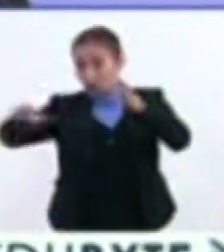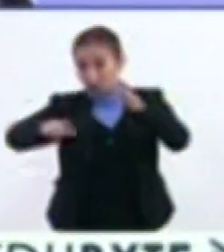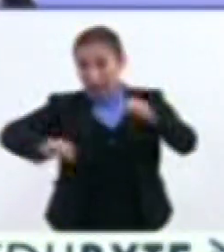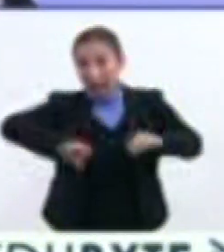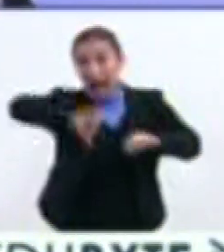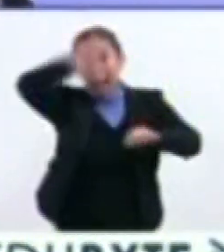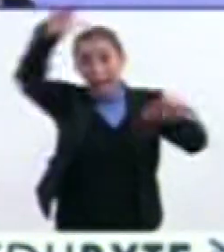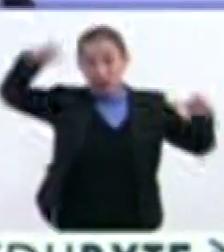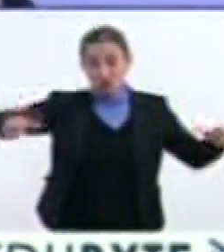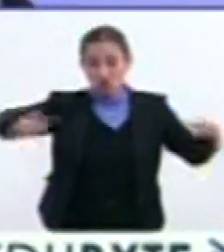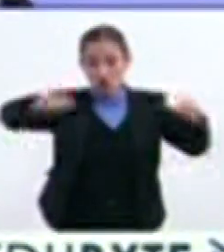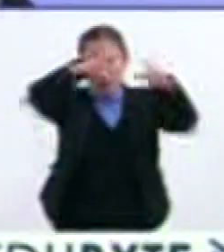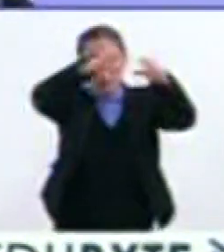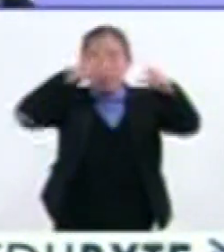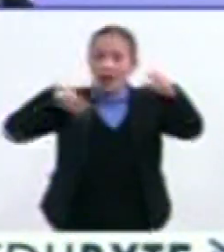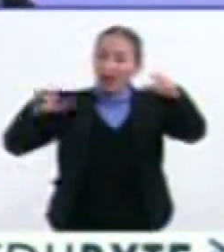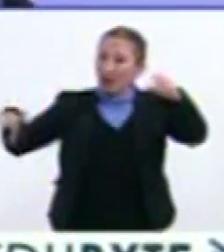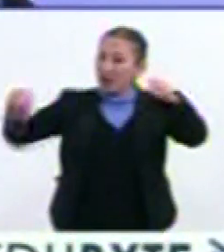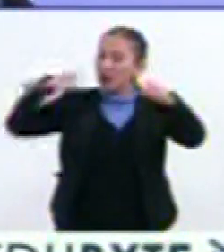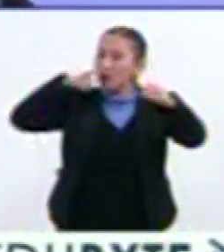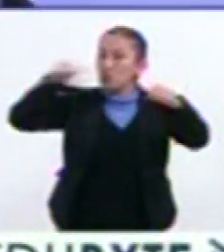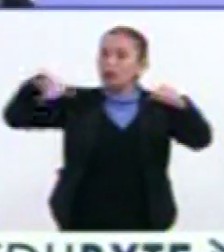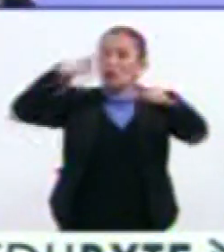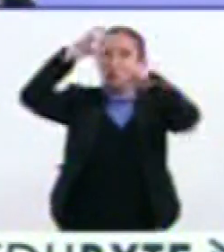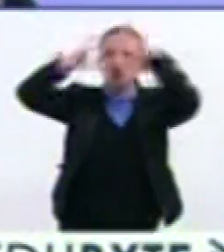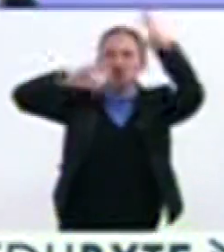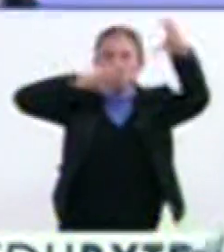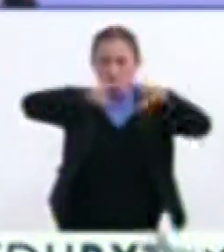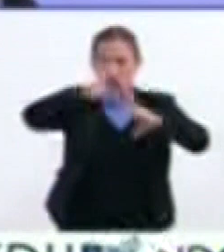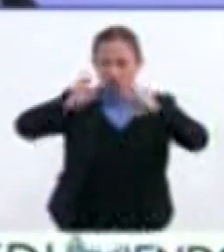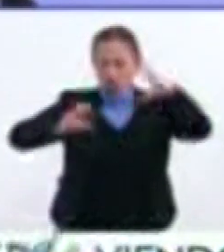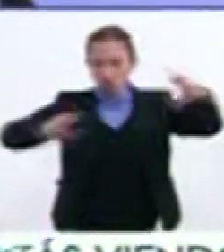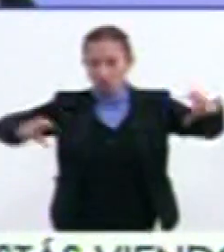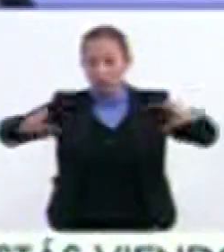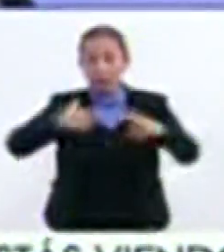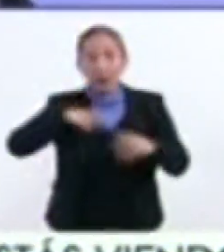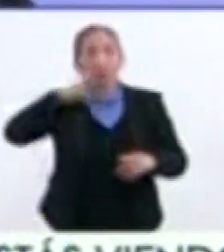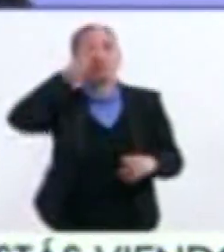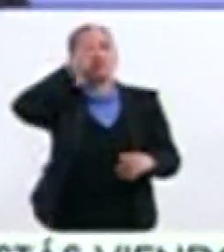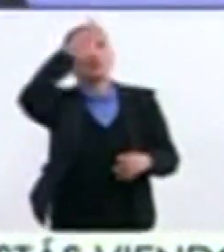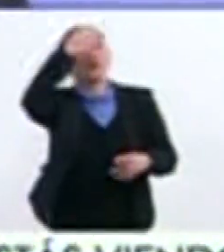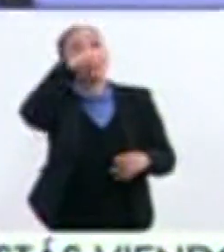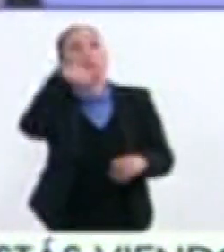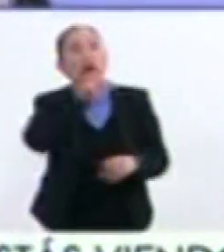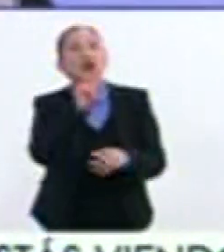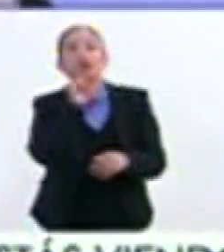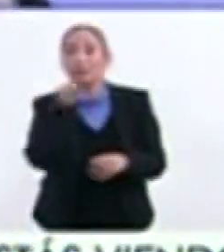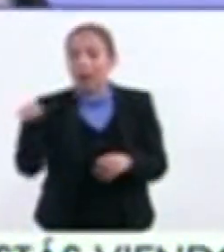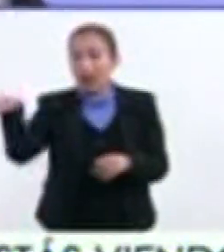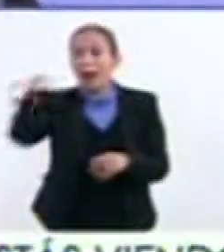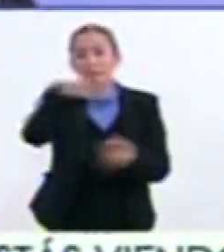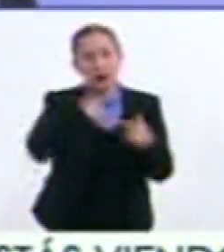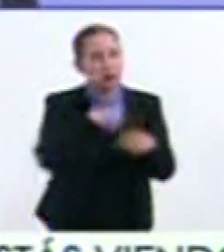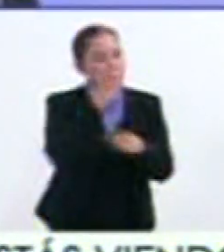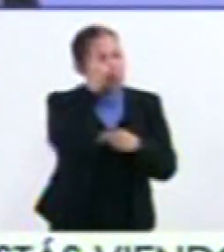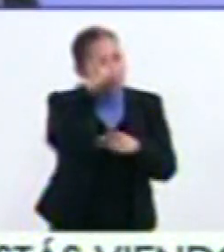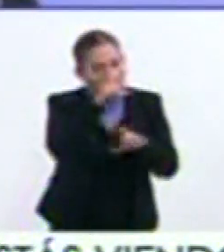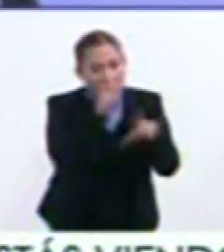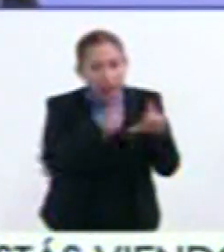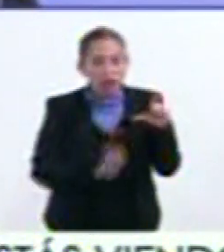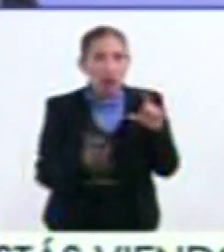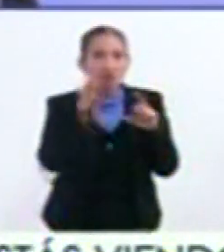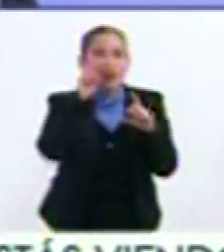Para evitar Esta capa De contaminación atmosférica Pero Lo vimos muy bonito Pero creo que también La gente de todo México